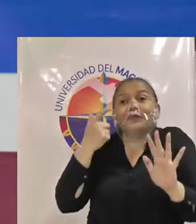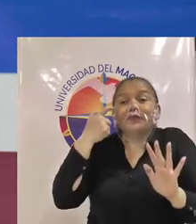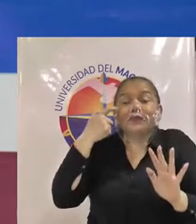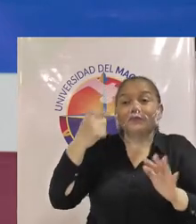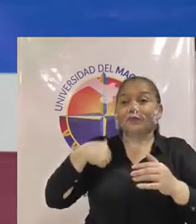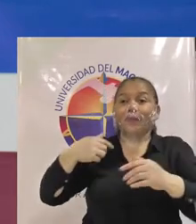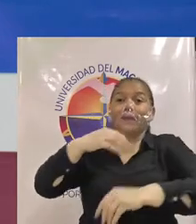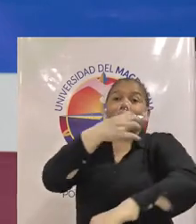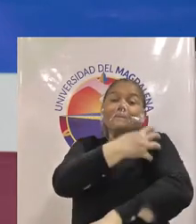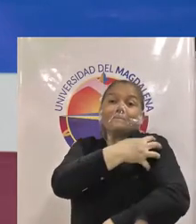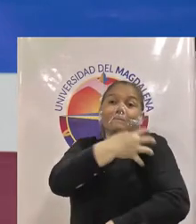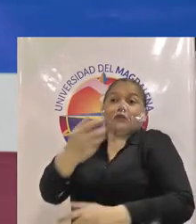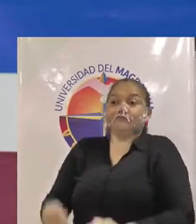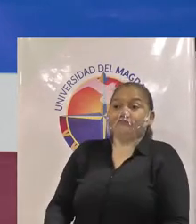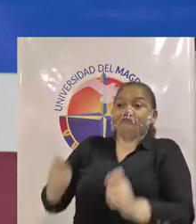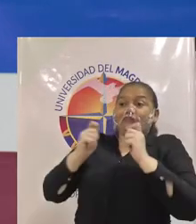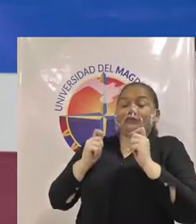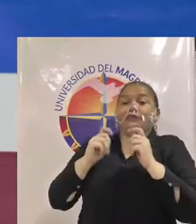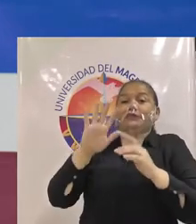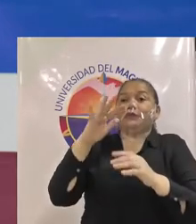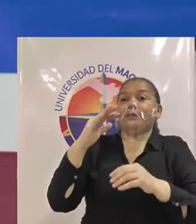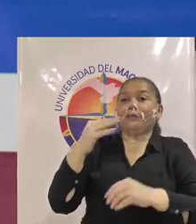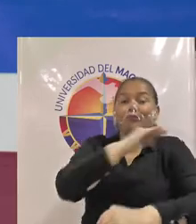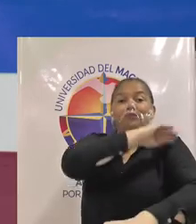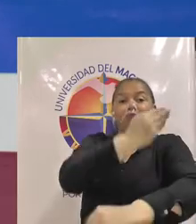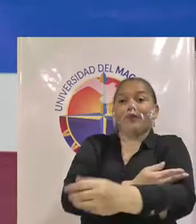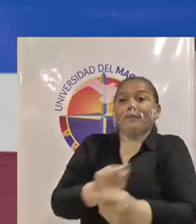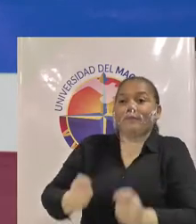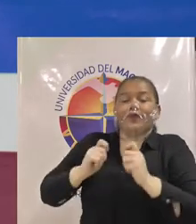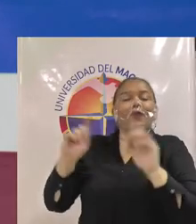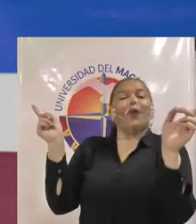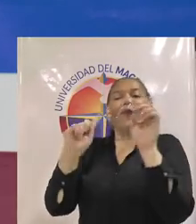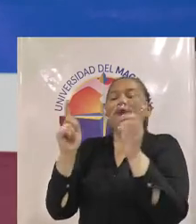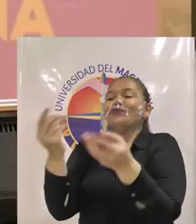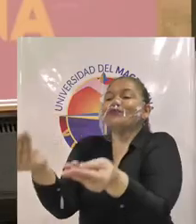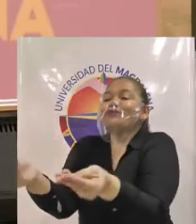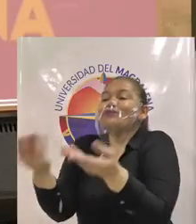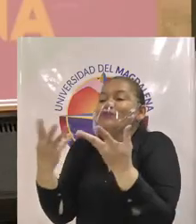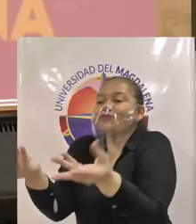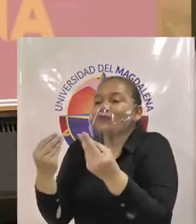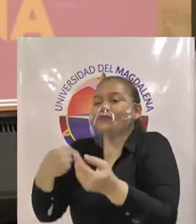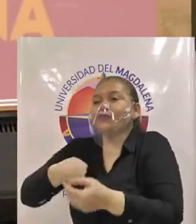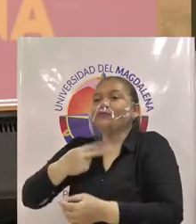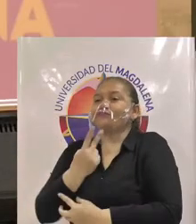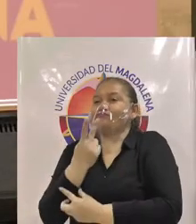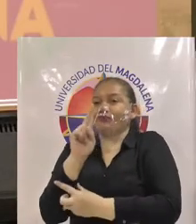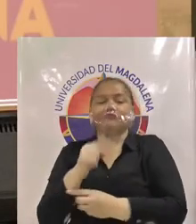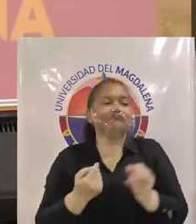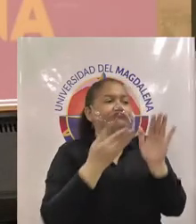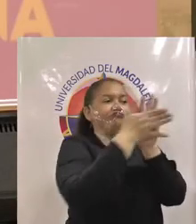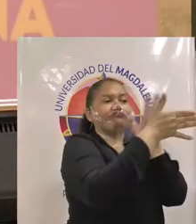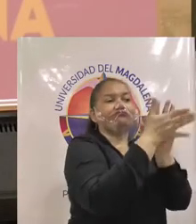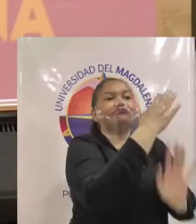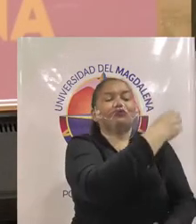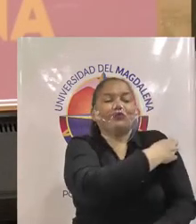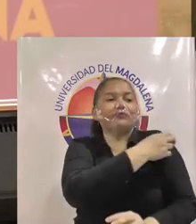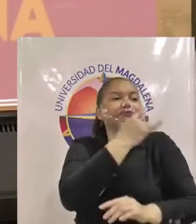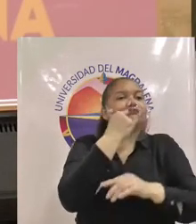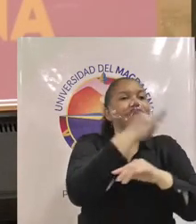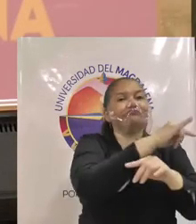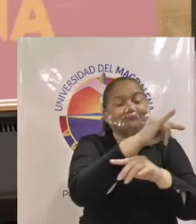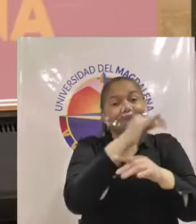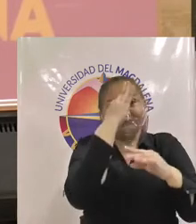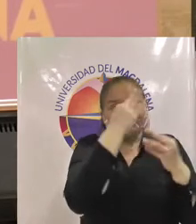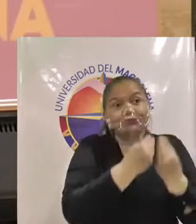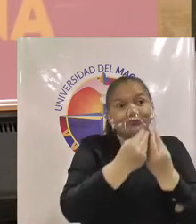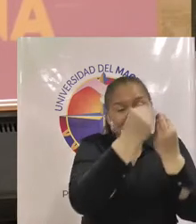vamos a tener tenemos solo la misión de llevar sus propuestas muchas gracias gracias a usted por su participación y muchos éxitos